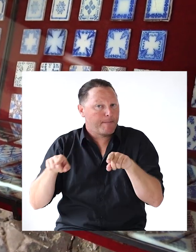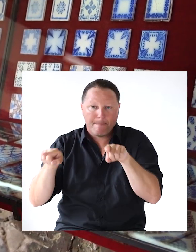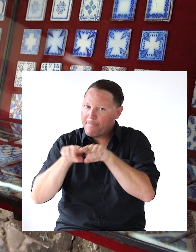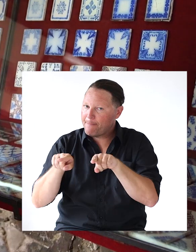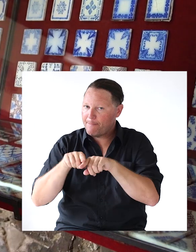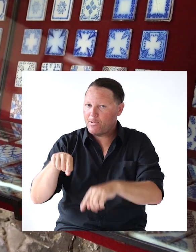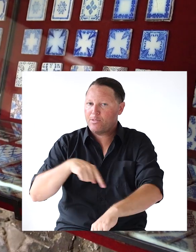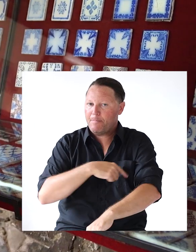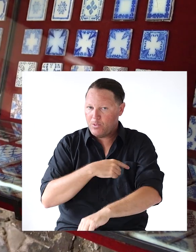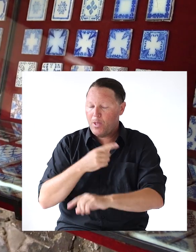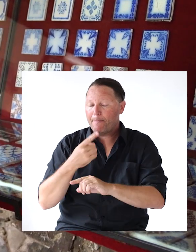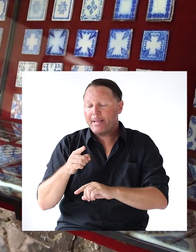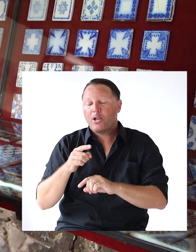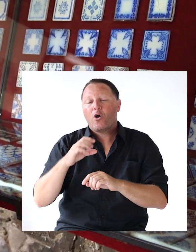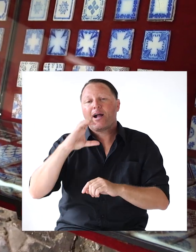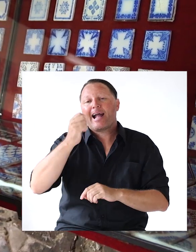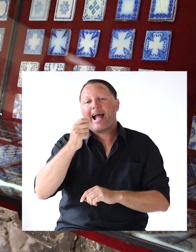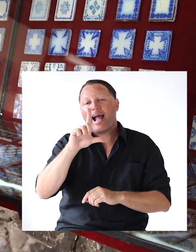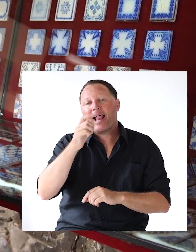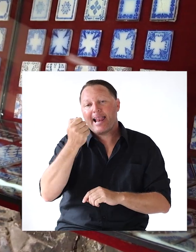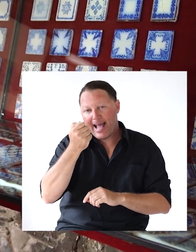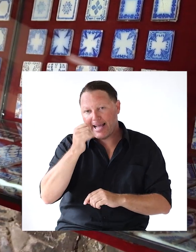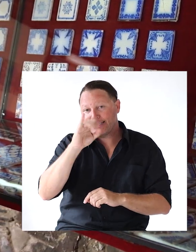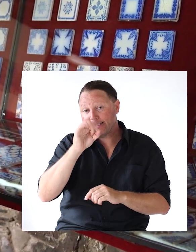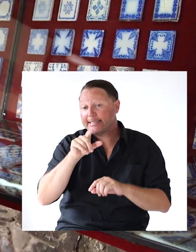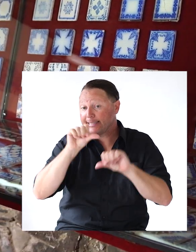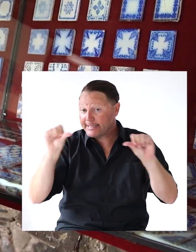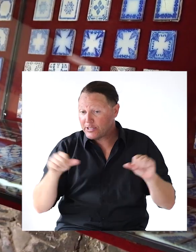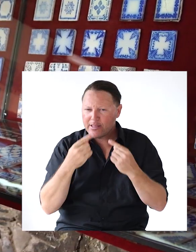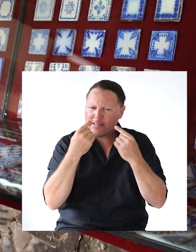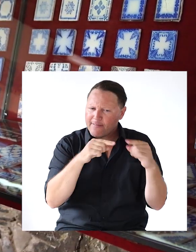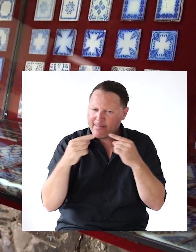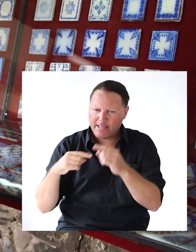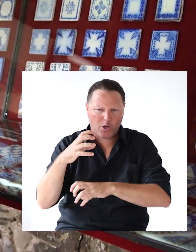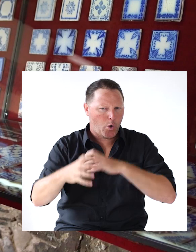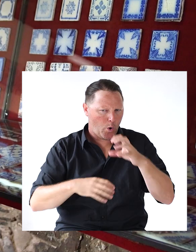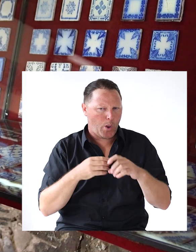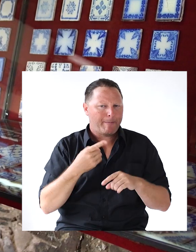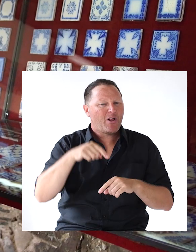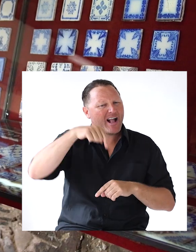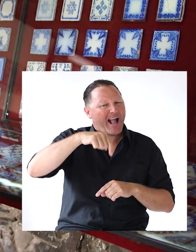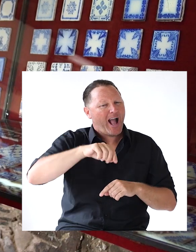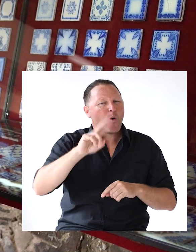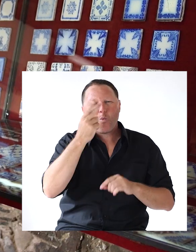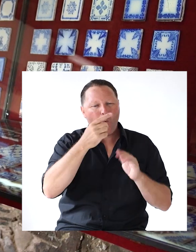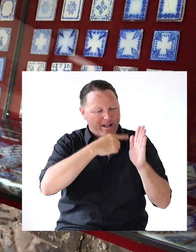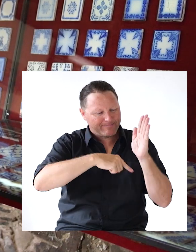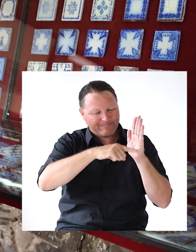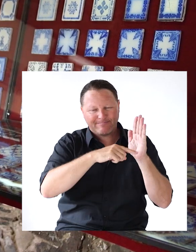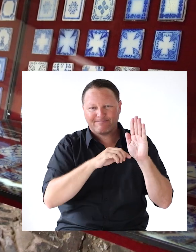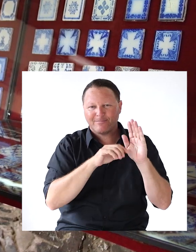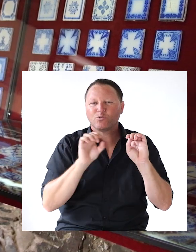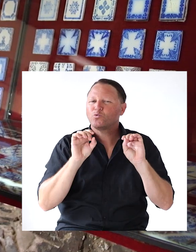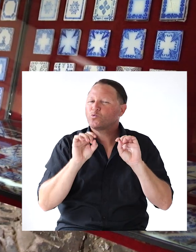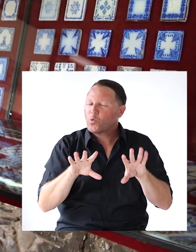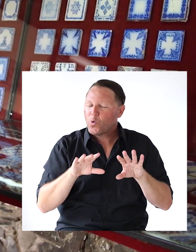Aunque en Paz de Calé Se hicieron polícromos En el río de la Plata Básicamente vamos a encontrarnos Con